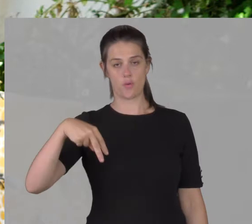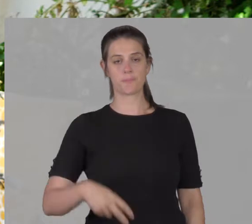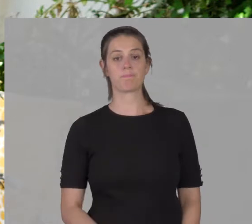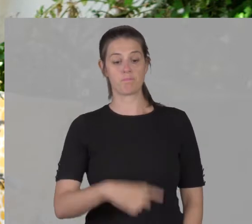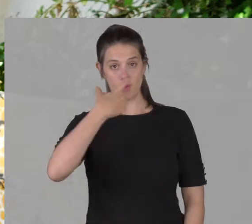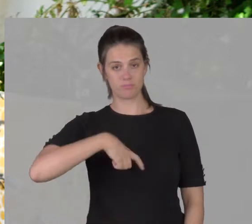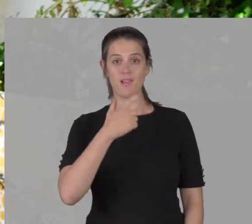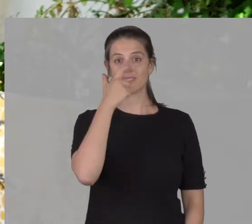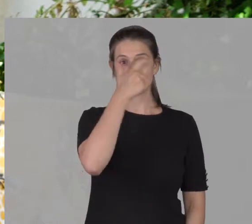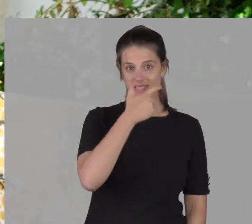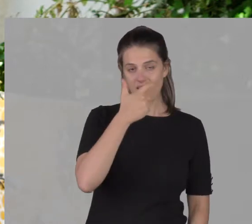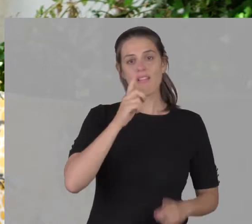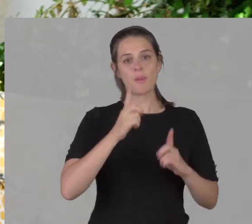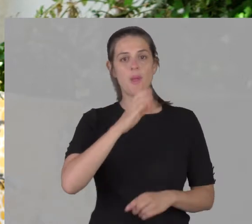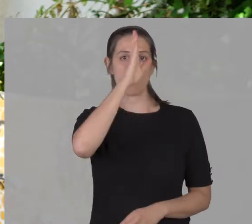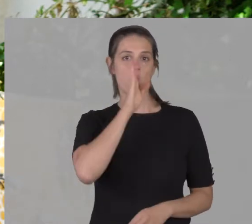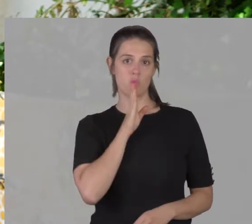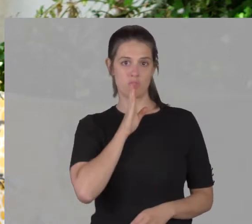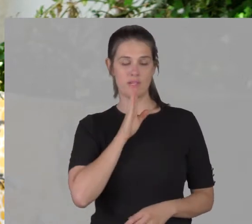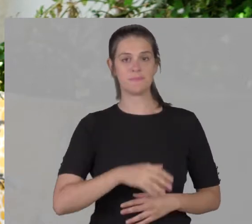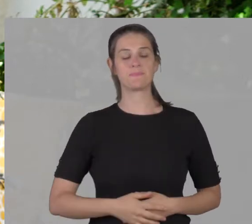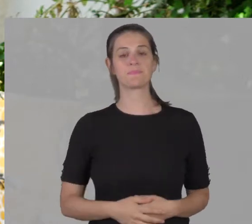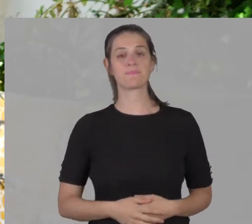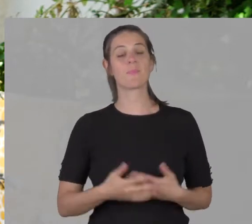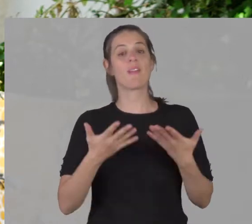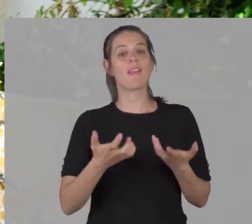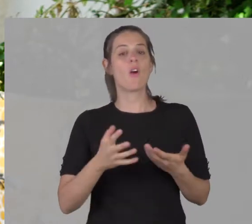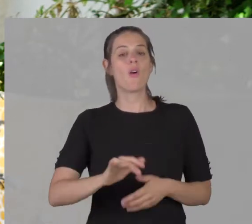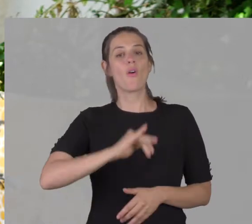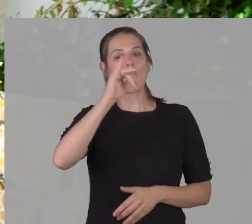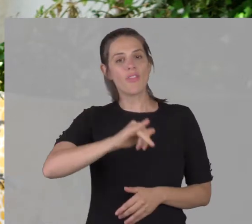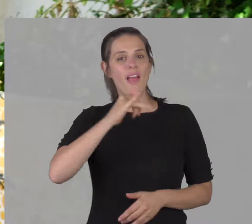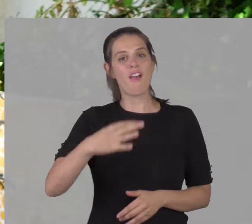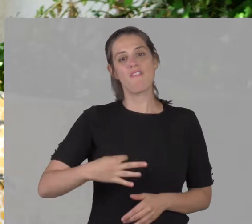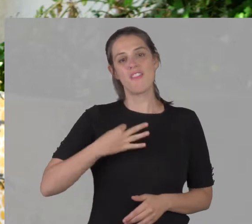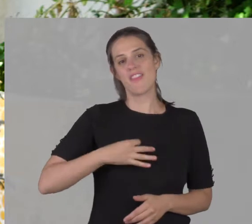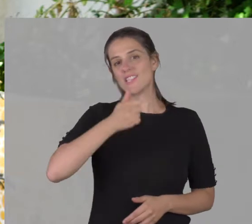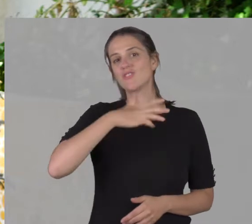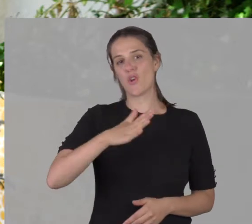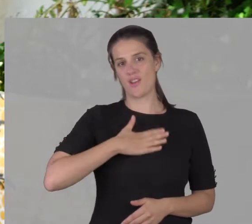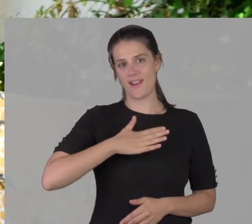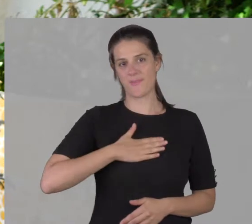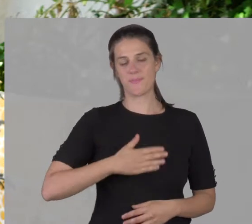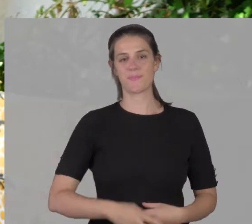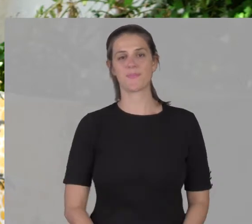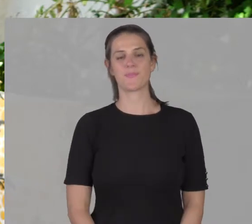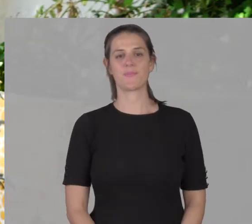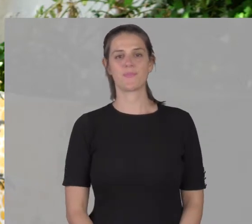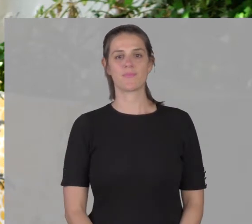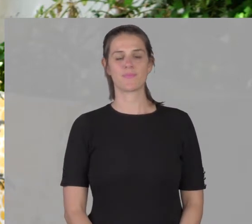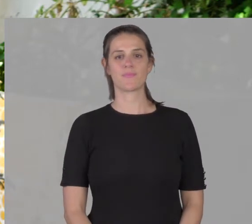soy ciega e hipoacústica y quería contarles mi historia.